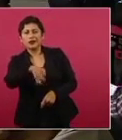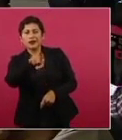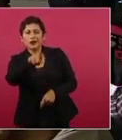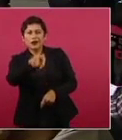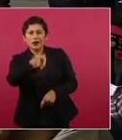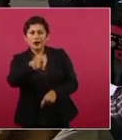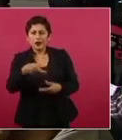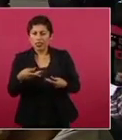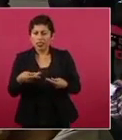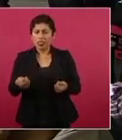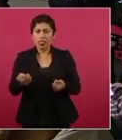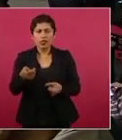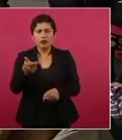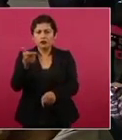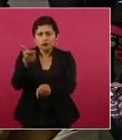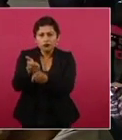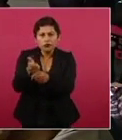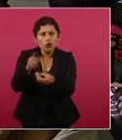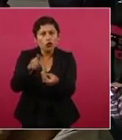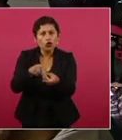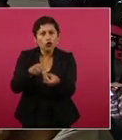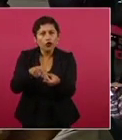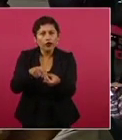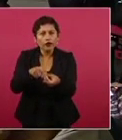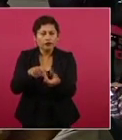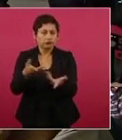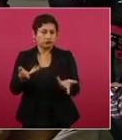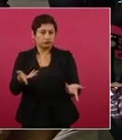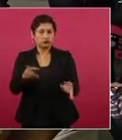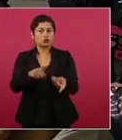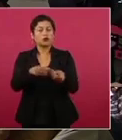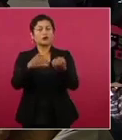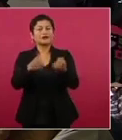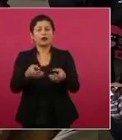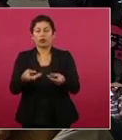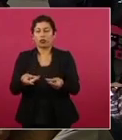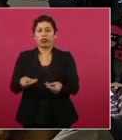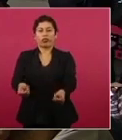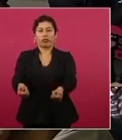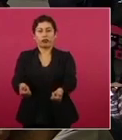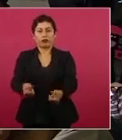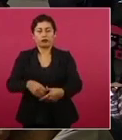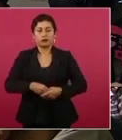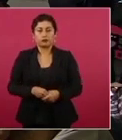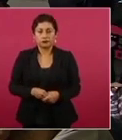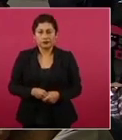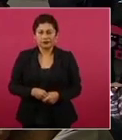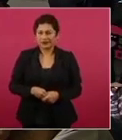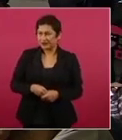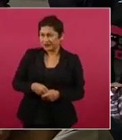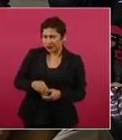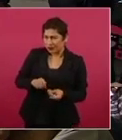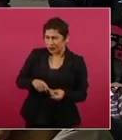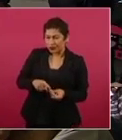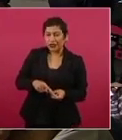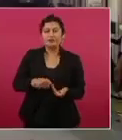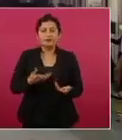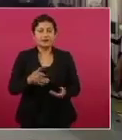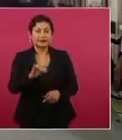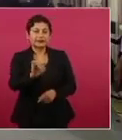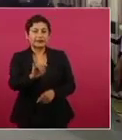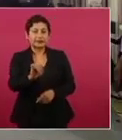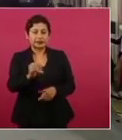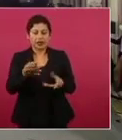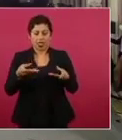detectado los despilfarros? ¿Dónde hay despilfarros? ¿Dónde hay? ¿Dónde hay despilfarro de